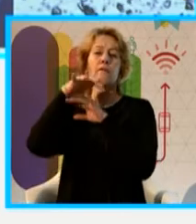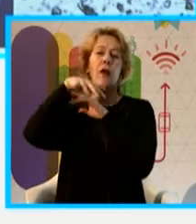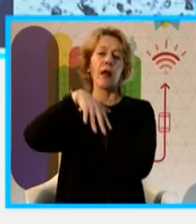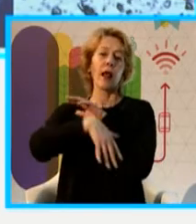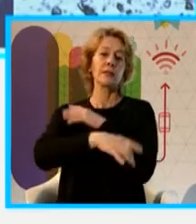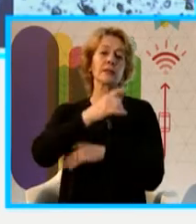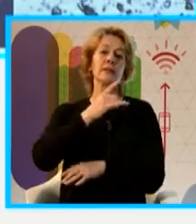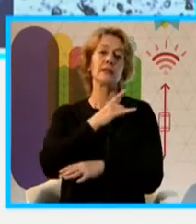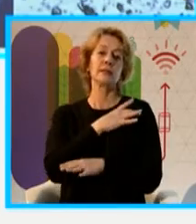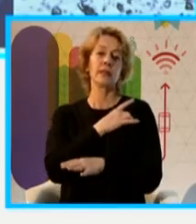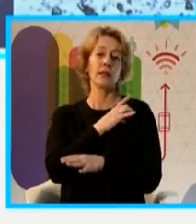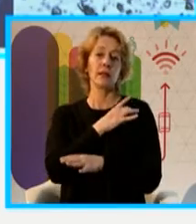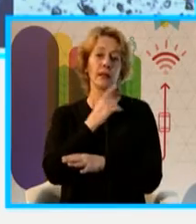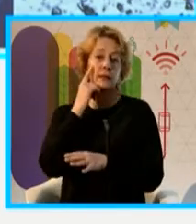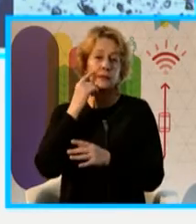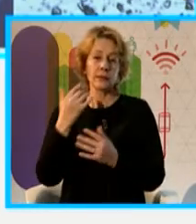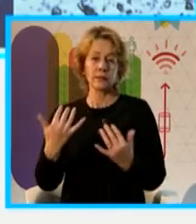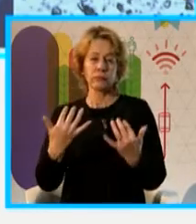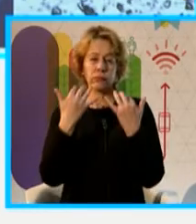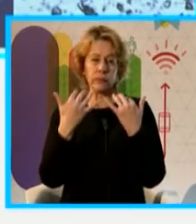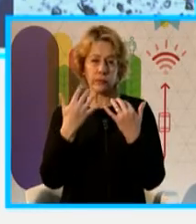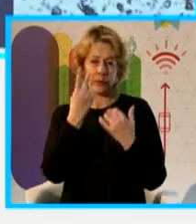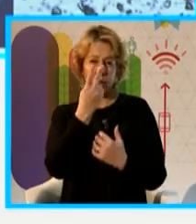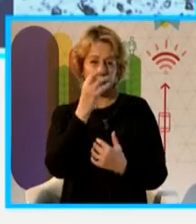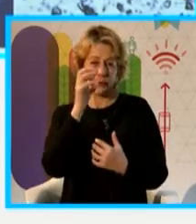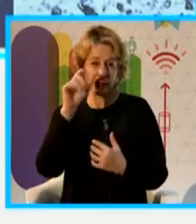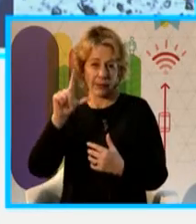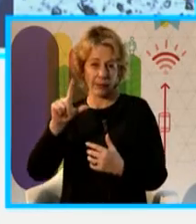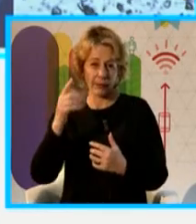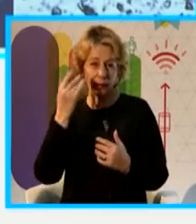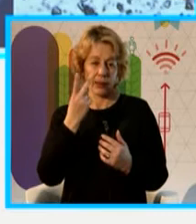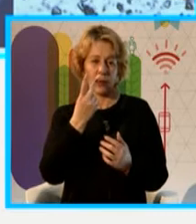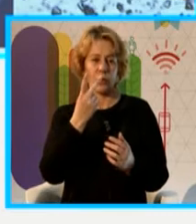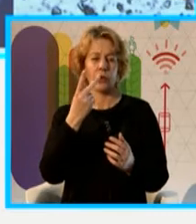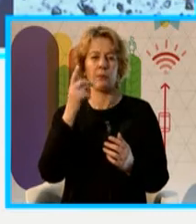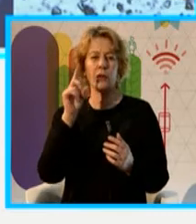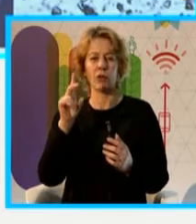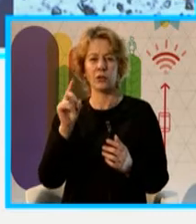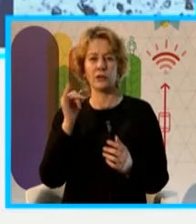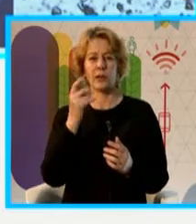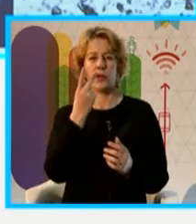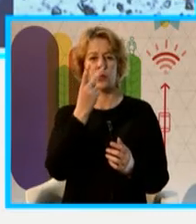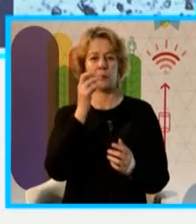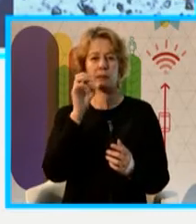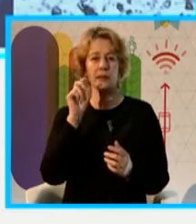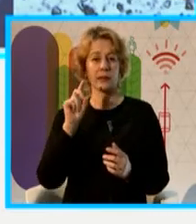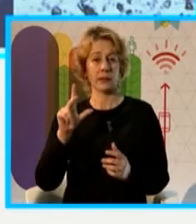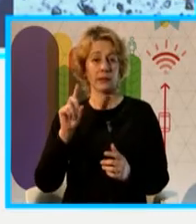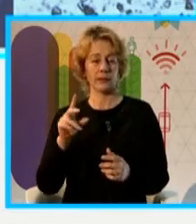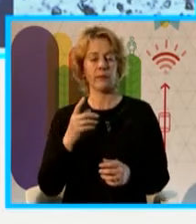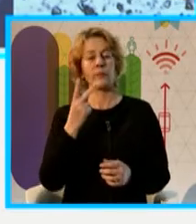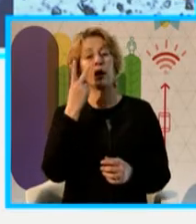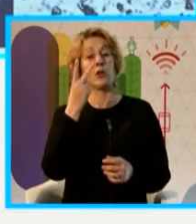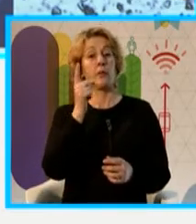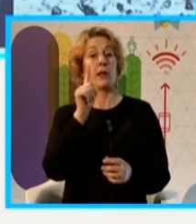amigos chilenos nos dedicaron en tres años, en el 2007, en el 2011 y en el 2013. El peor fue el del 2011